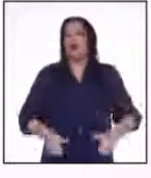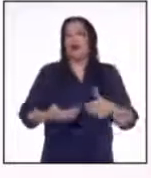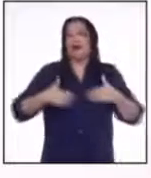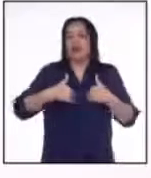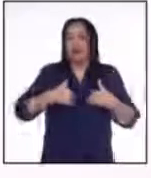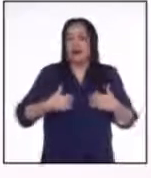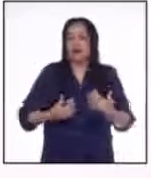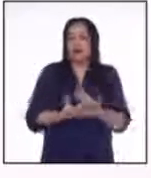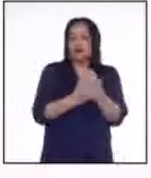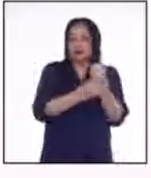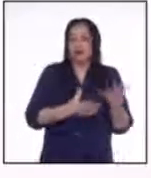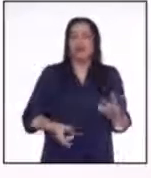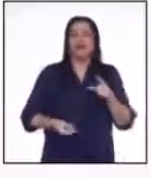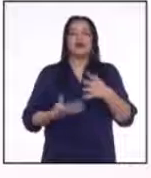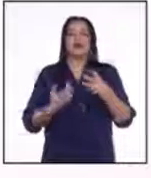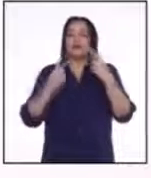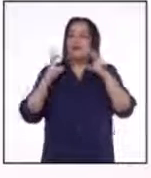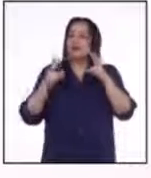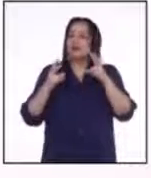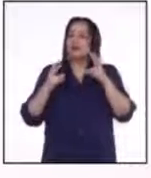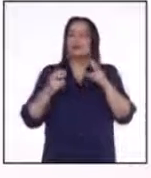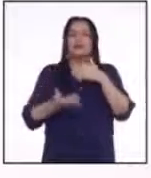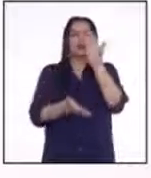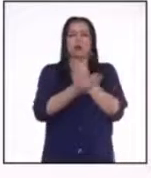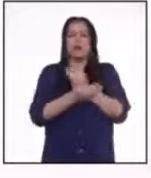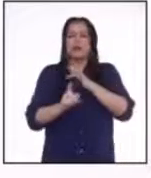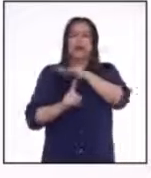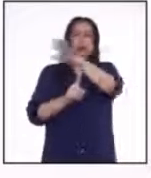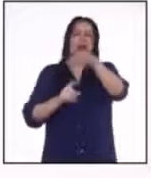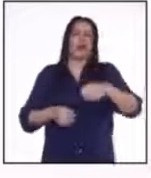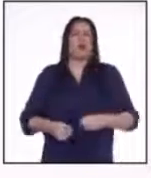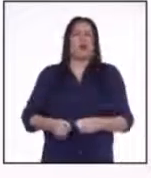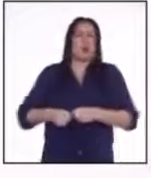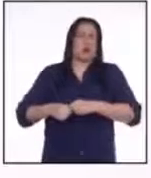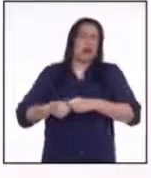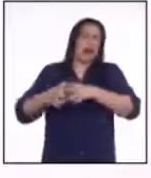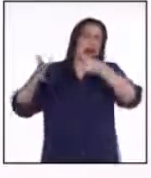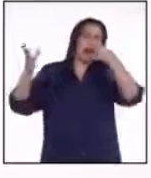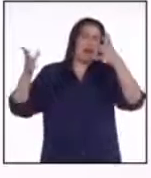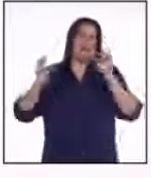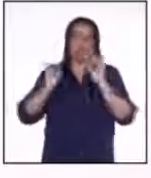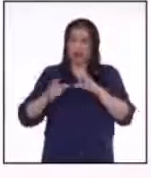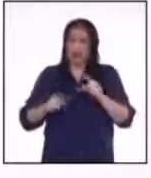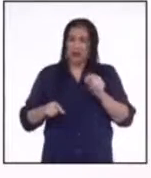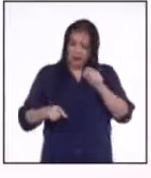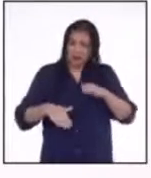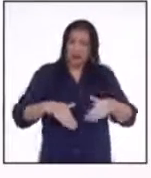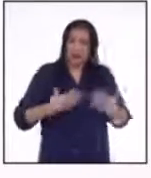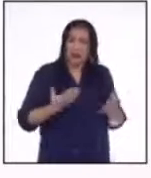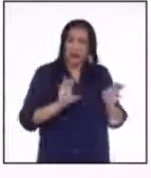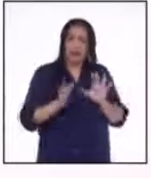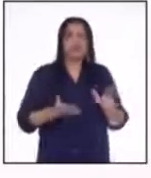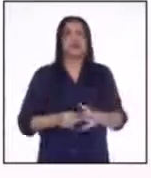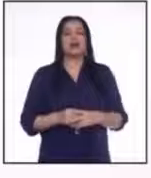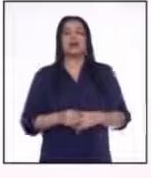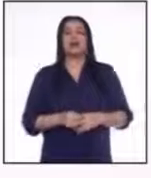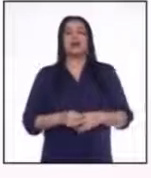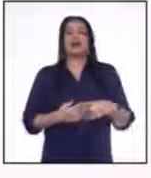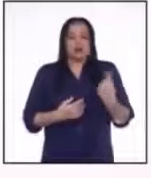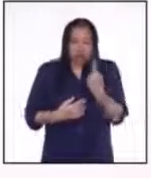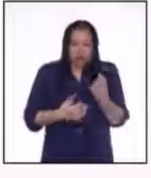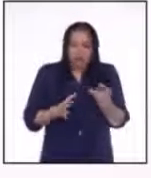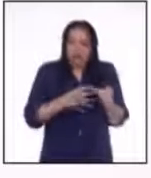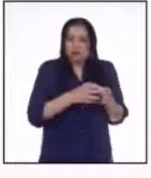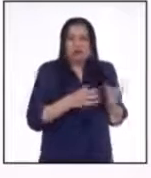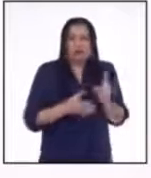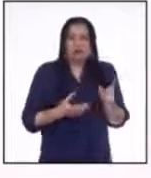ambiente suelen como muy grandes para que nosotros podamos hacer algo al respecto. Por supuesto, es un trabajo que no podemos hacerlo a